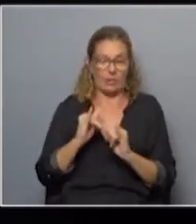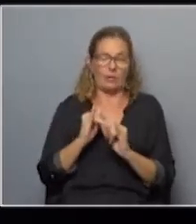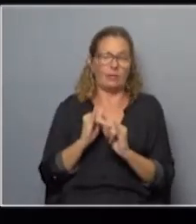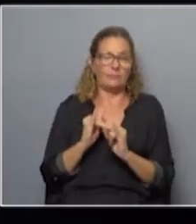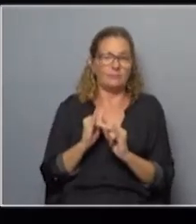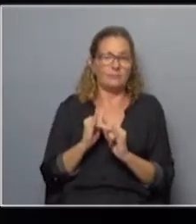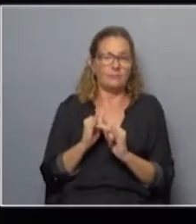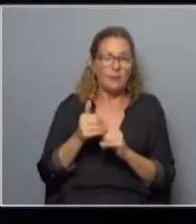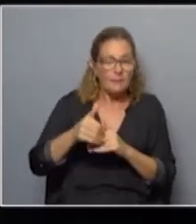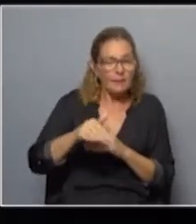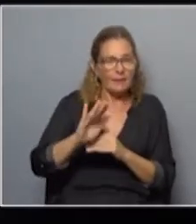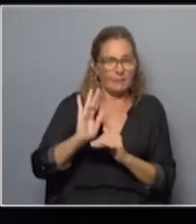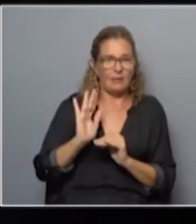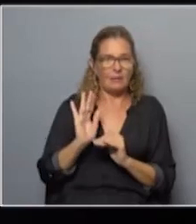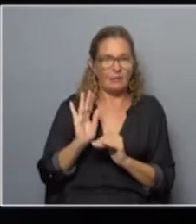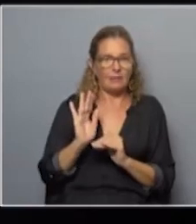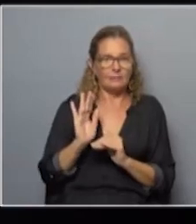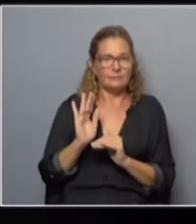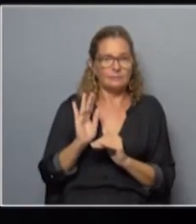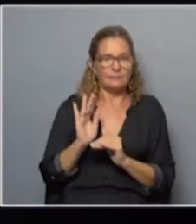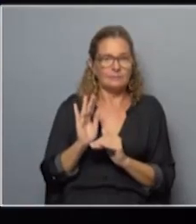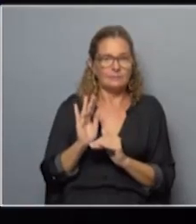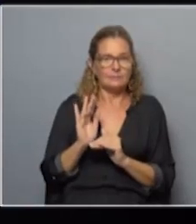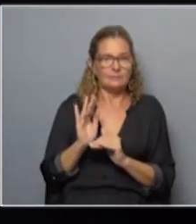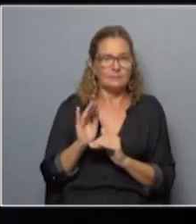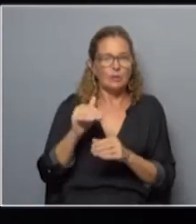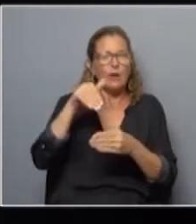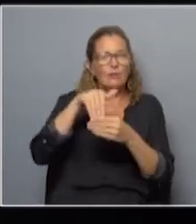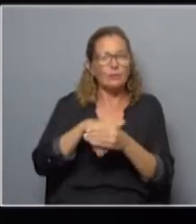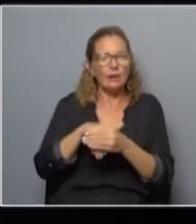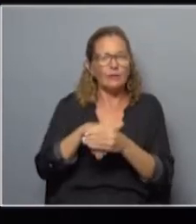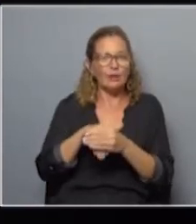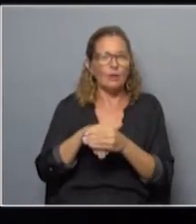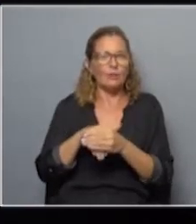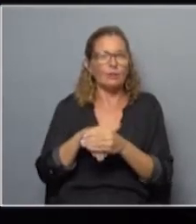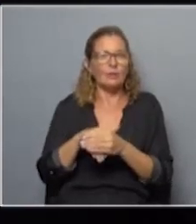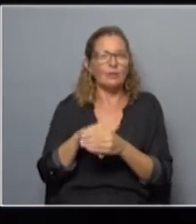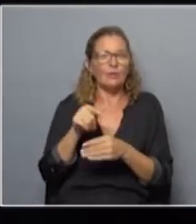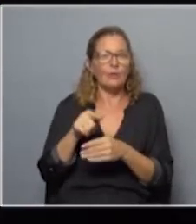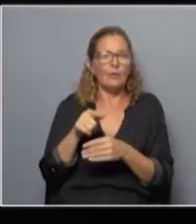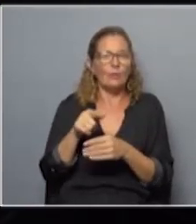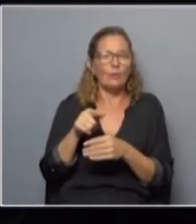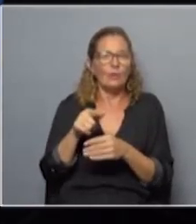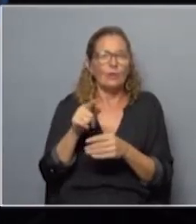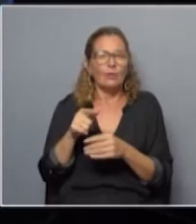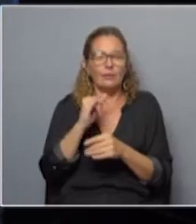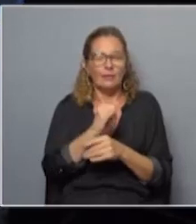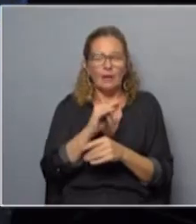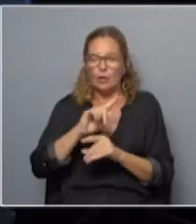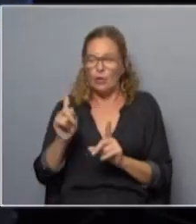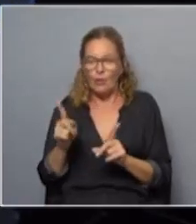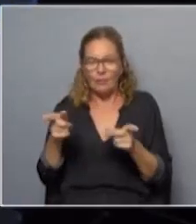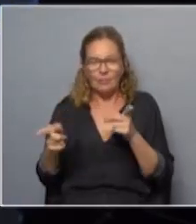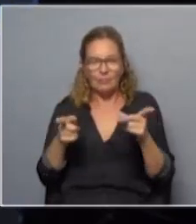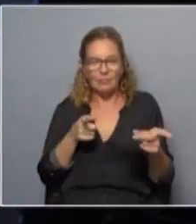opinión. Más allá de que en un referéndum, en un plebiscito, que son arbitrajes monosilábicos, sí o no,